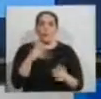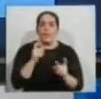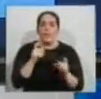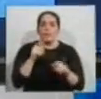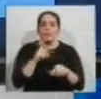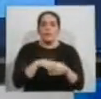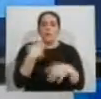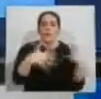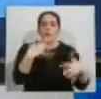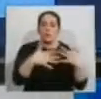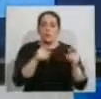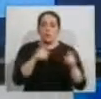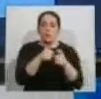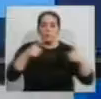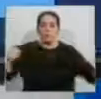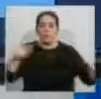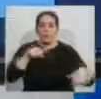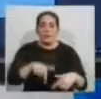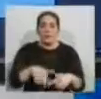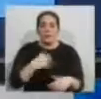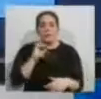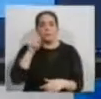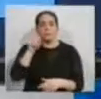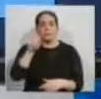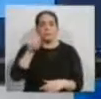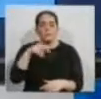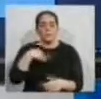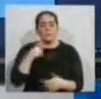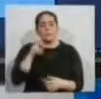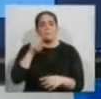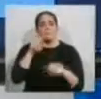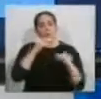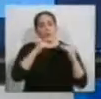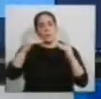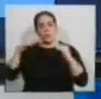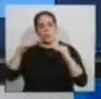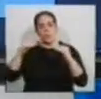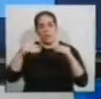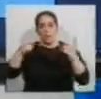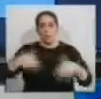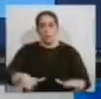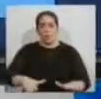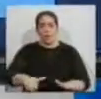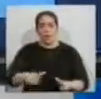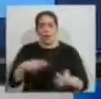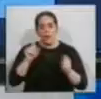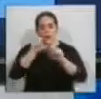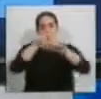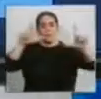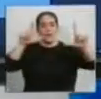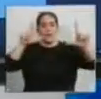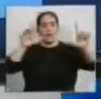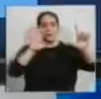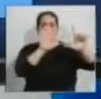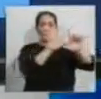sistema de estabilización de imagen. Si vos lo grabás en la velocidad estándar, la imagen se estabiliza. Por eso también nos permite